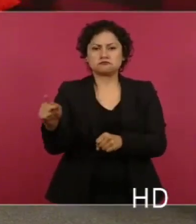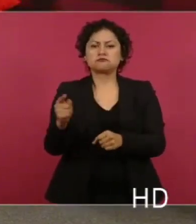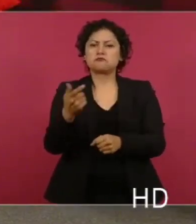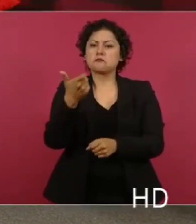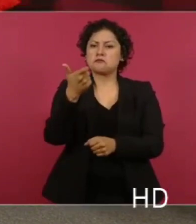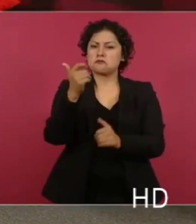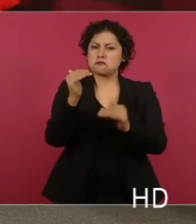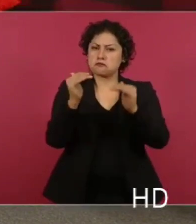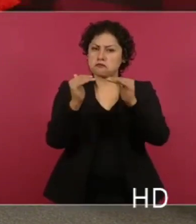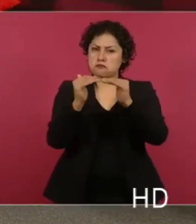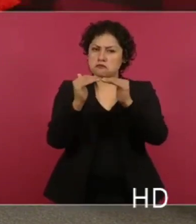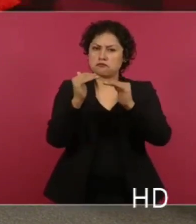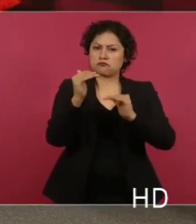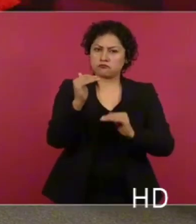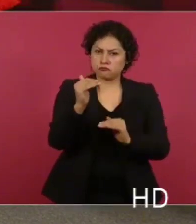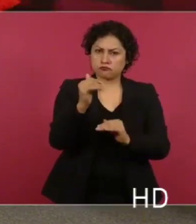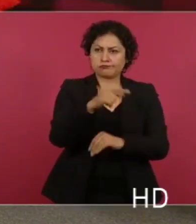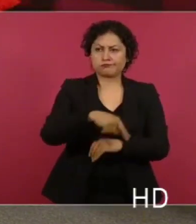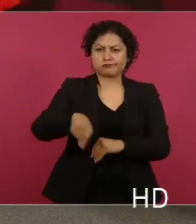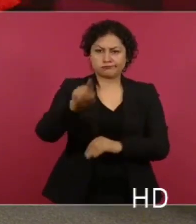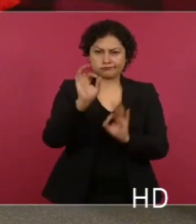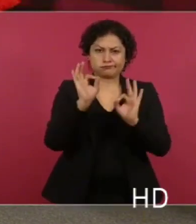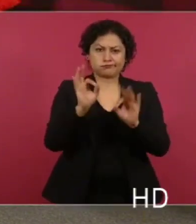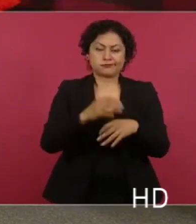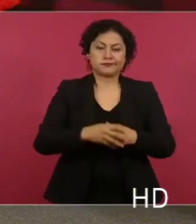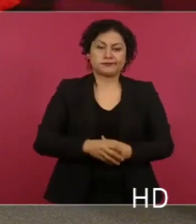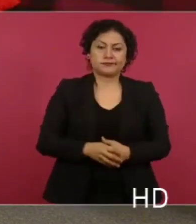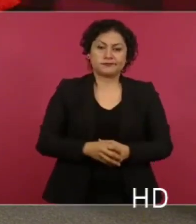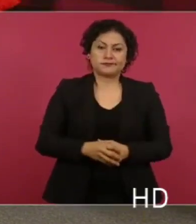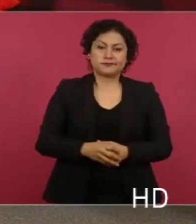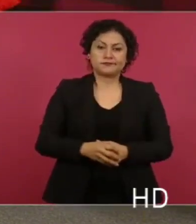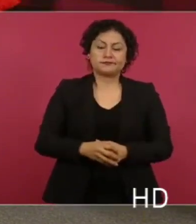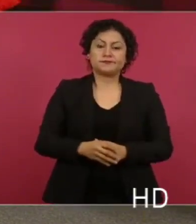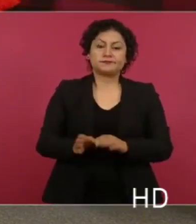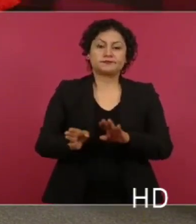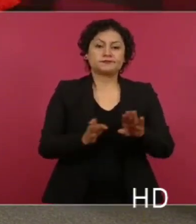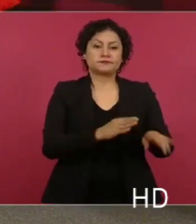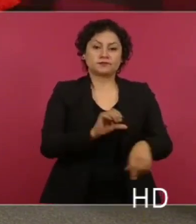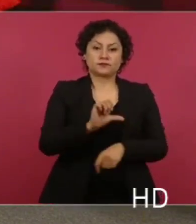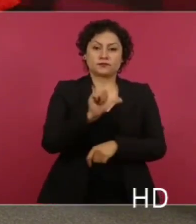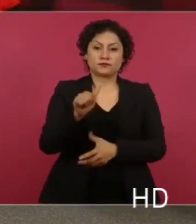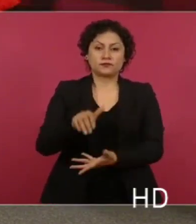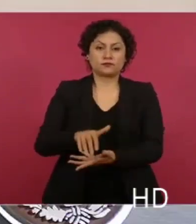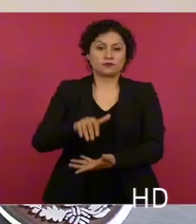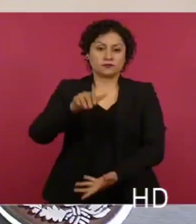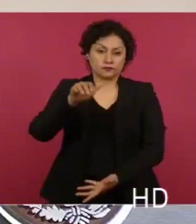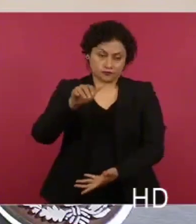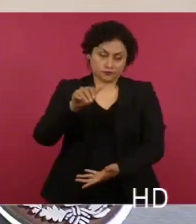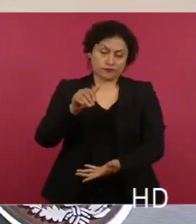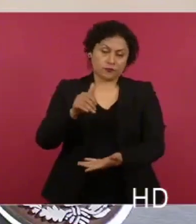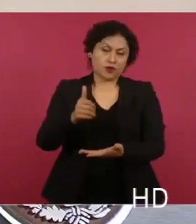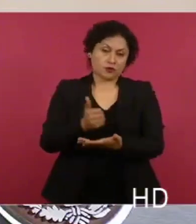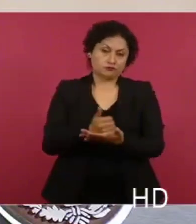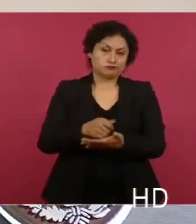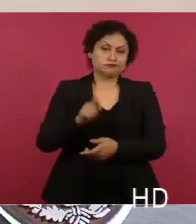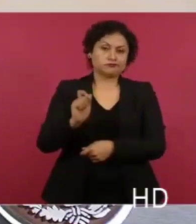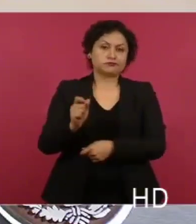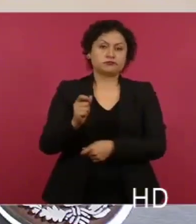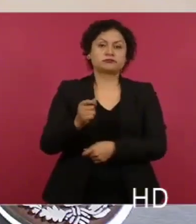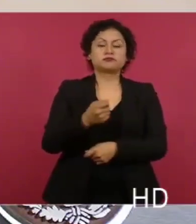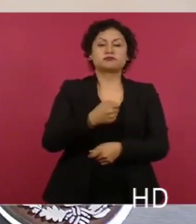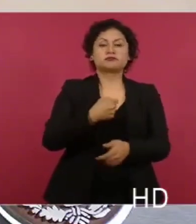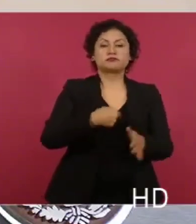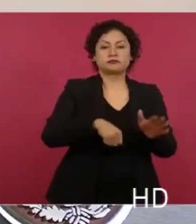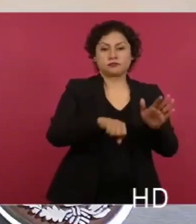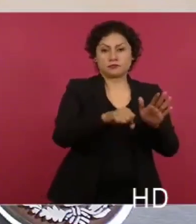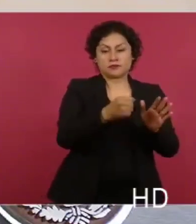los precios máximos establecidos. Y para el caso del gas estacionario, gas especial Duragas en